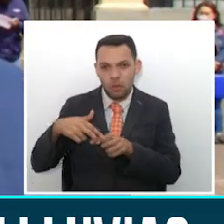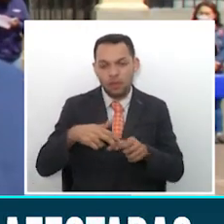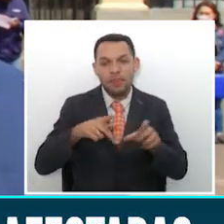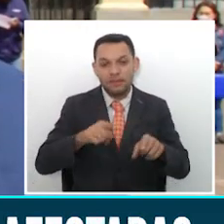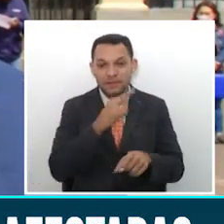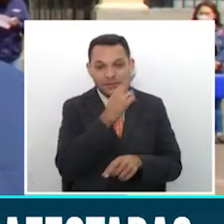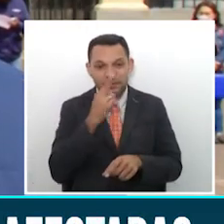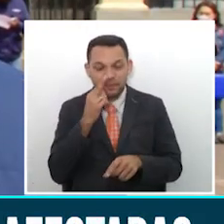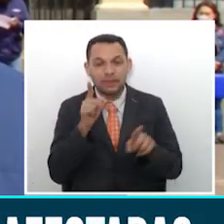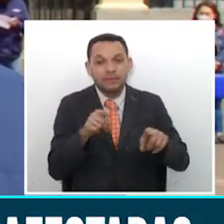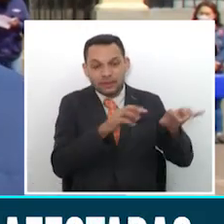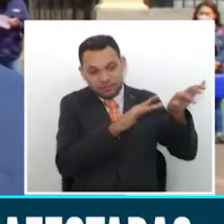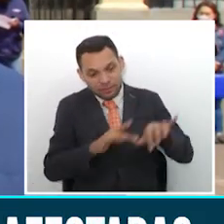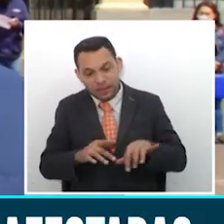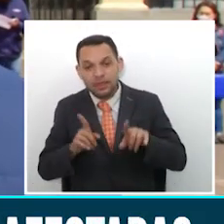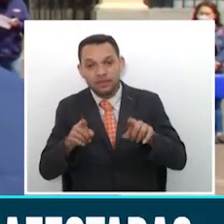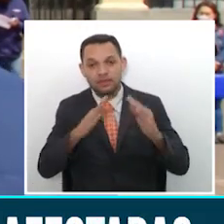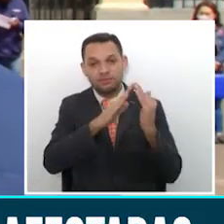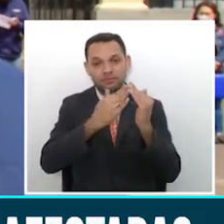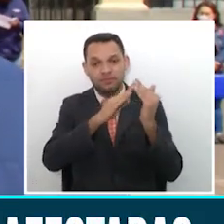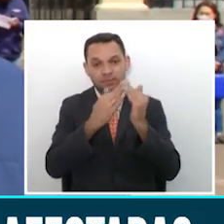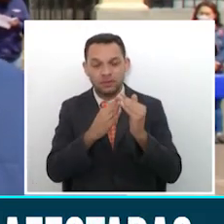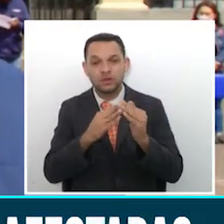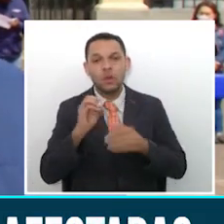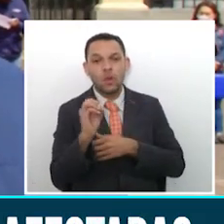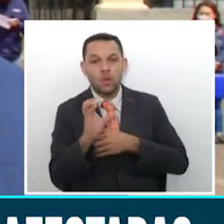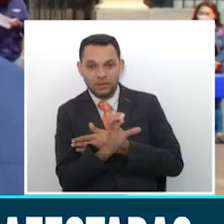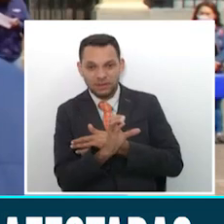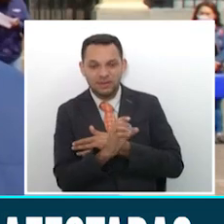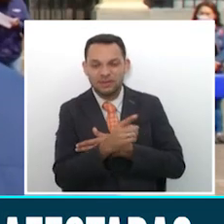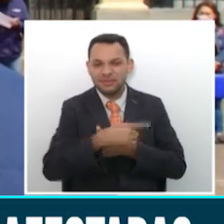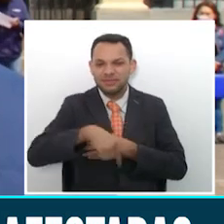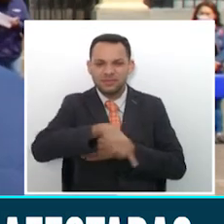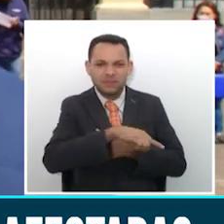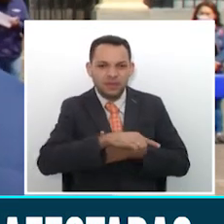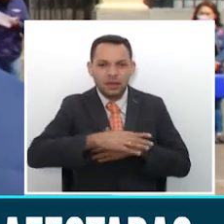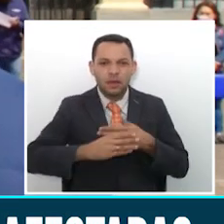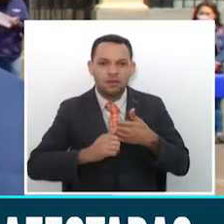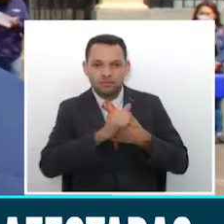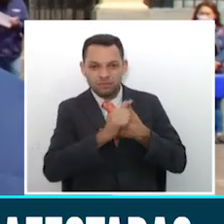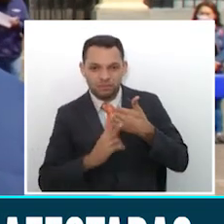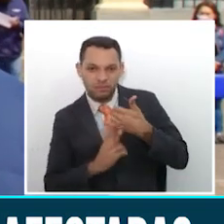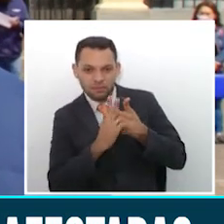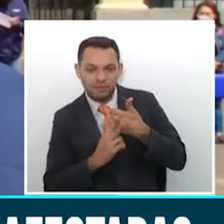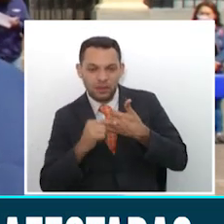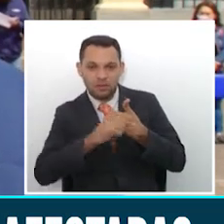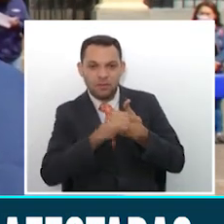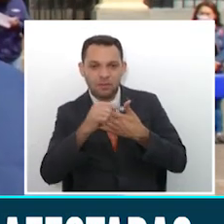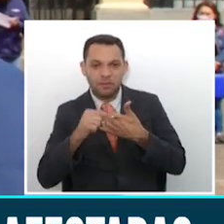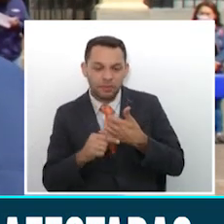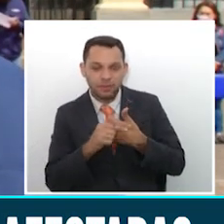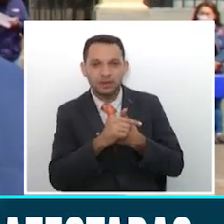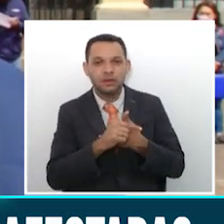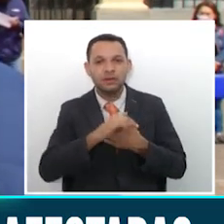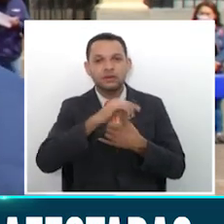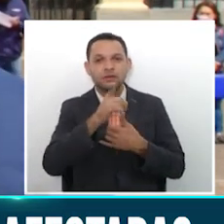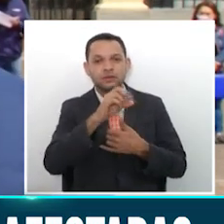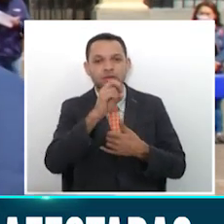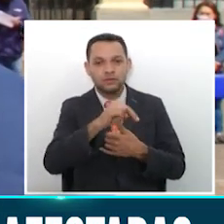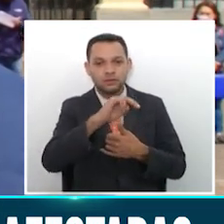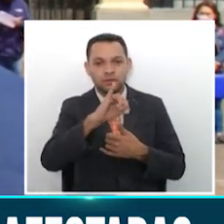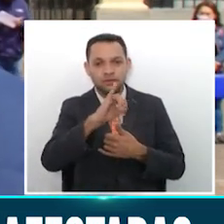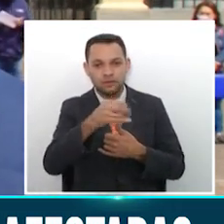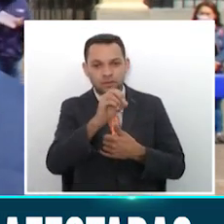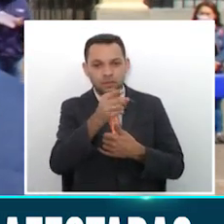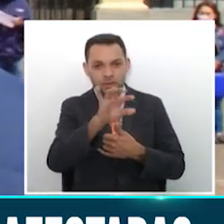que han afectado algunas viviendas. Al occidente del departamento, en las zonas cordilleranas, en los municipios de San José, del Alcázar, Anselme y Rizalda, afectado